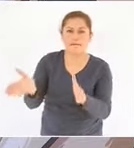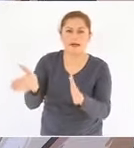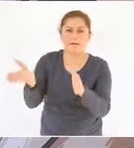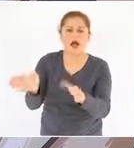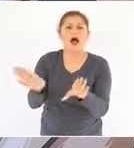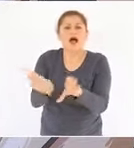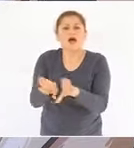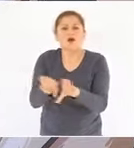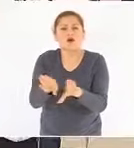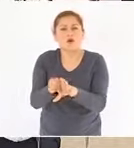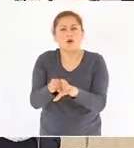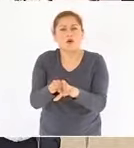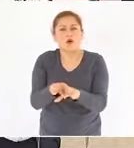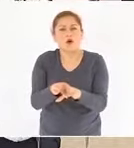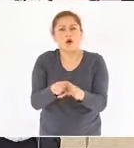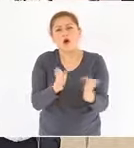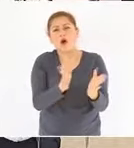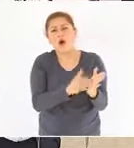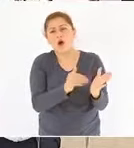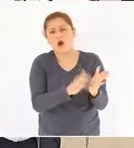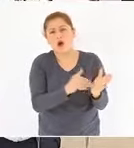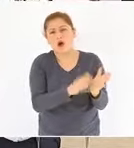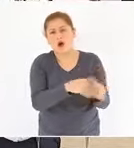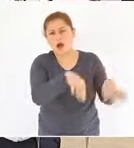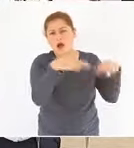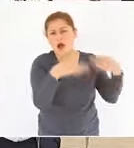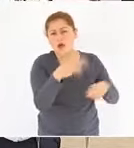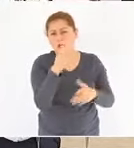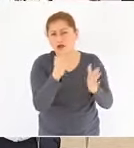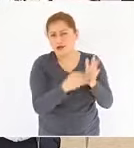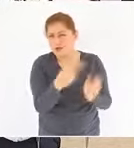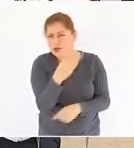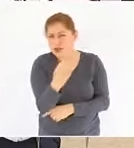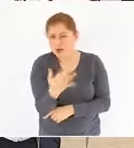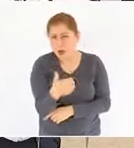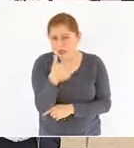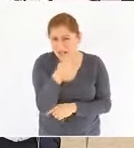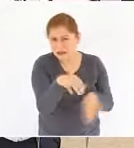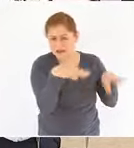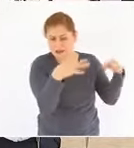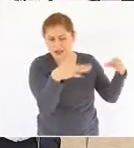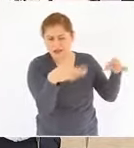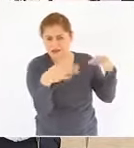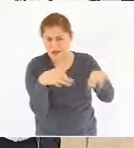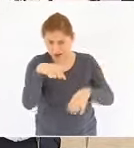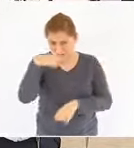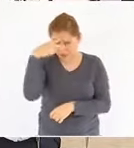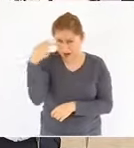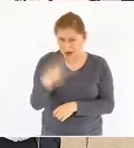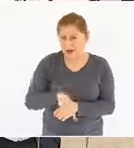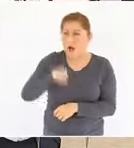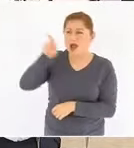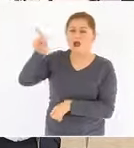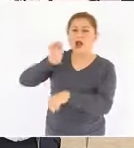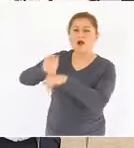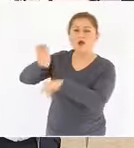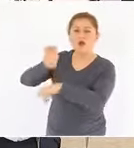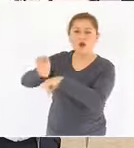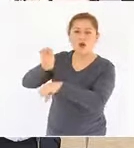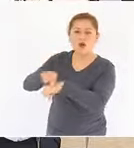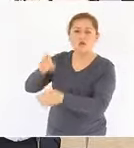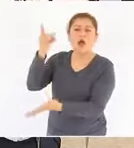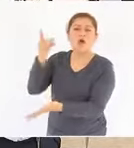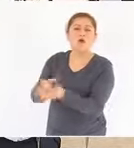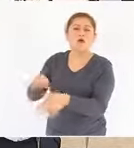4.256 hojas en Colombia y en Noruega sólo se requieren 22.